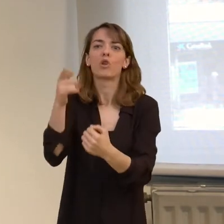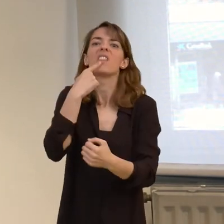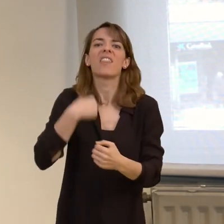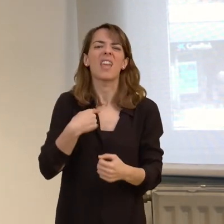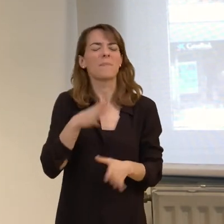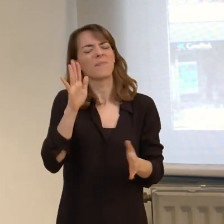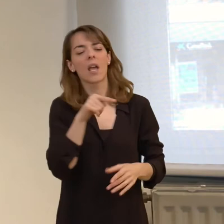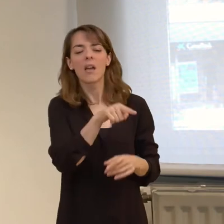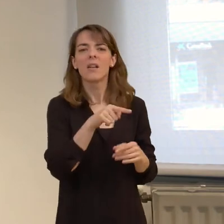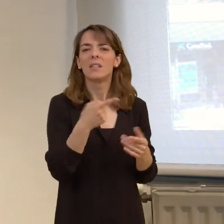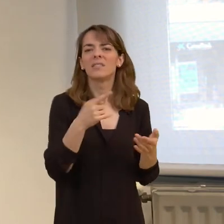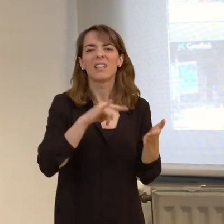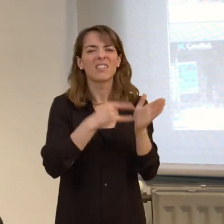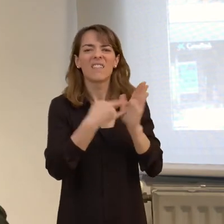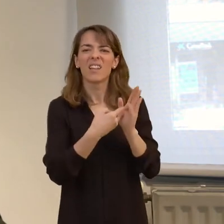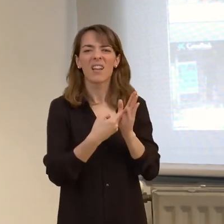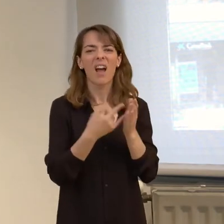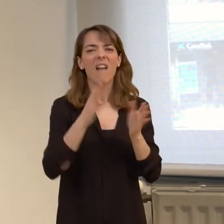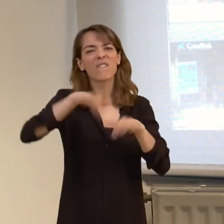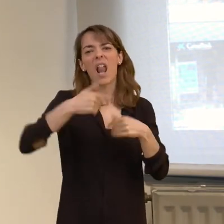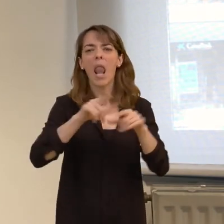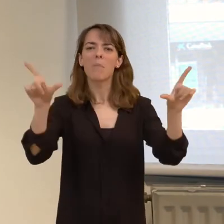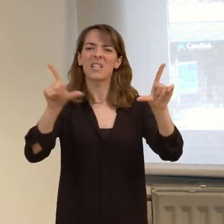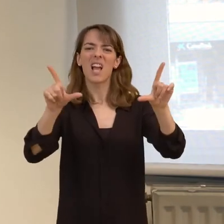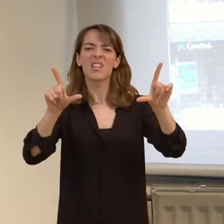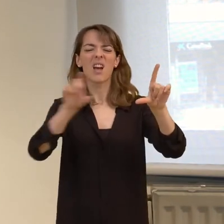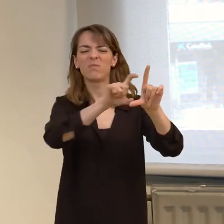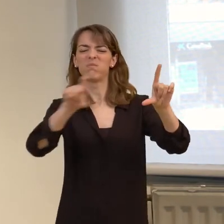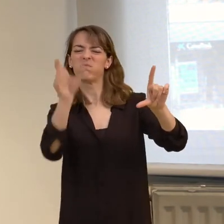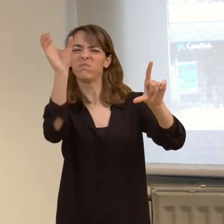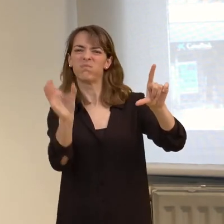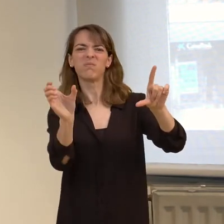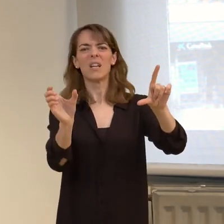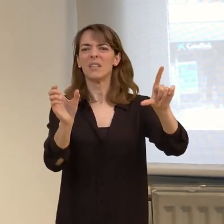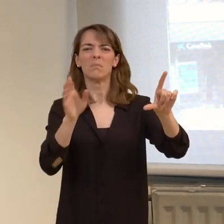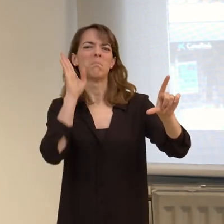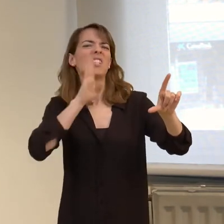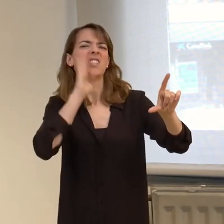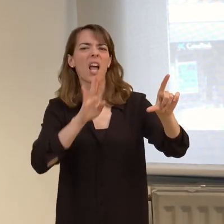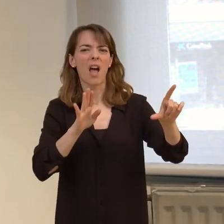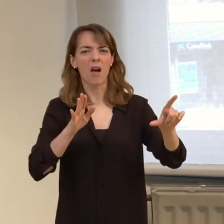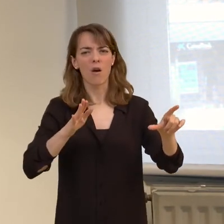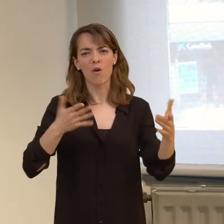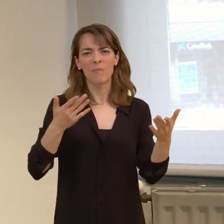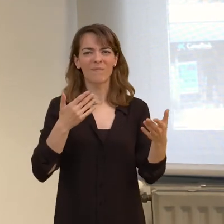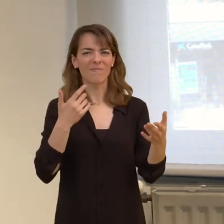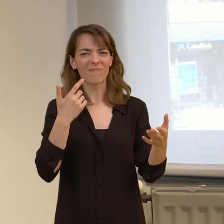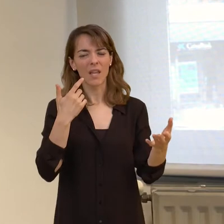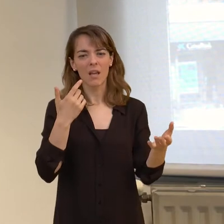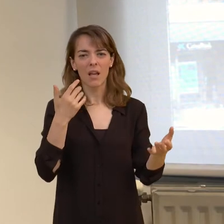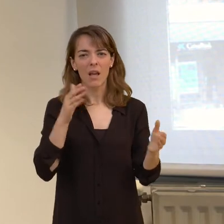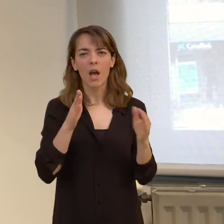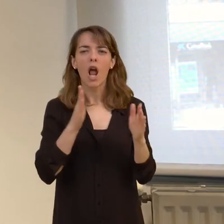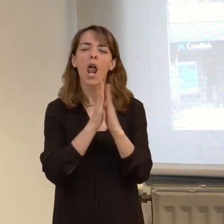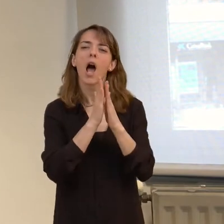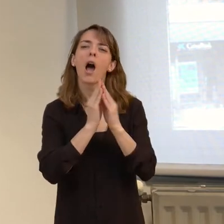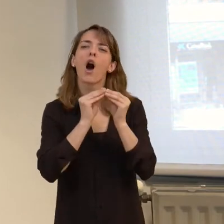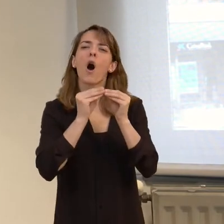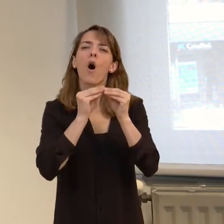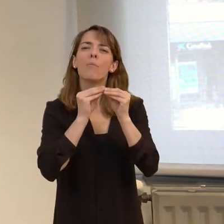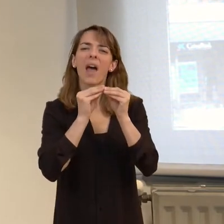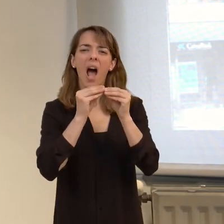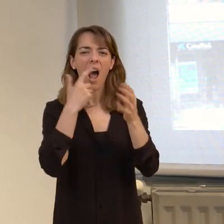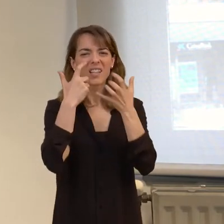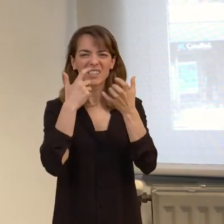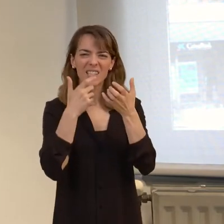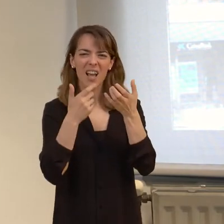medidas manchaban, estropeaban la pantalla o echaban a perder su obra artística, pues esto afortunadamente se va superando